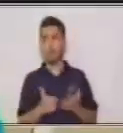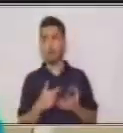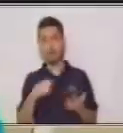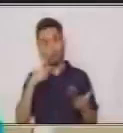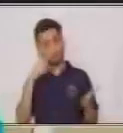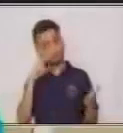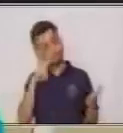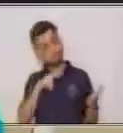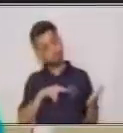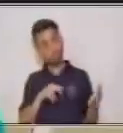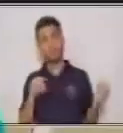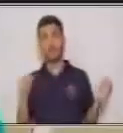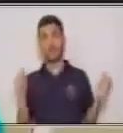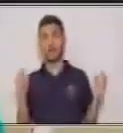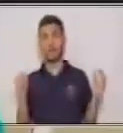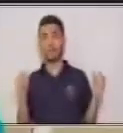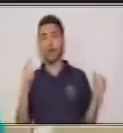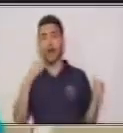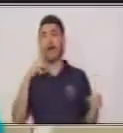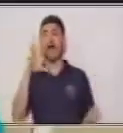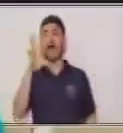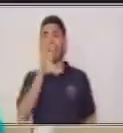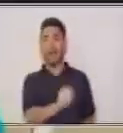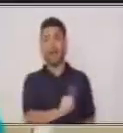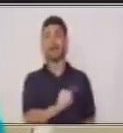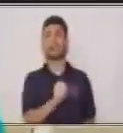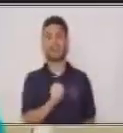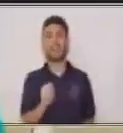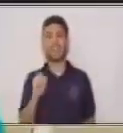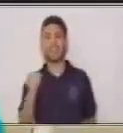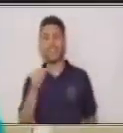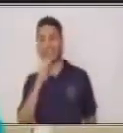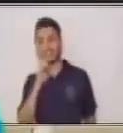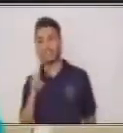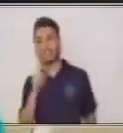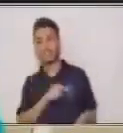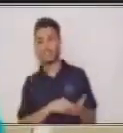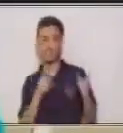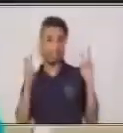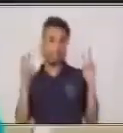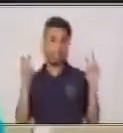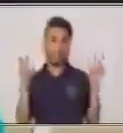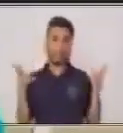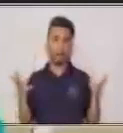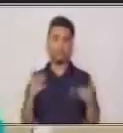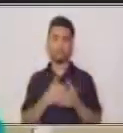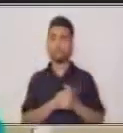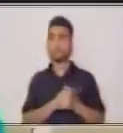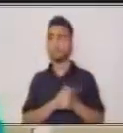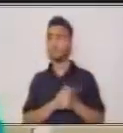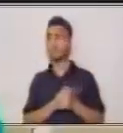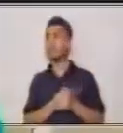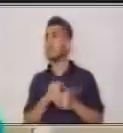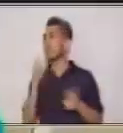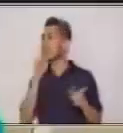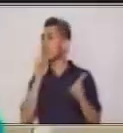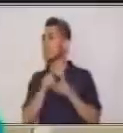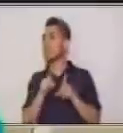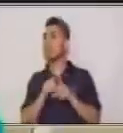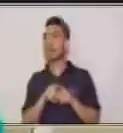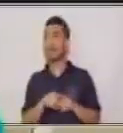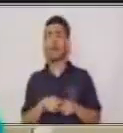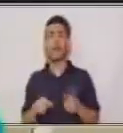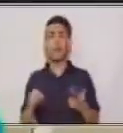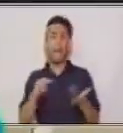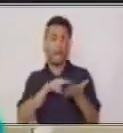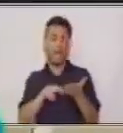leer de manera rápida y ya voy a determinar de qué se trata. Leer algo personal en la vía pública. No